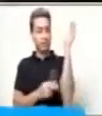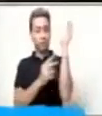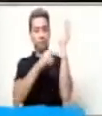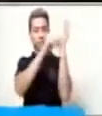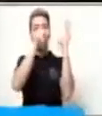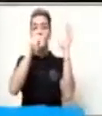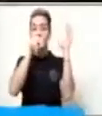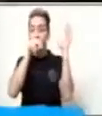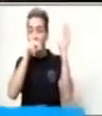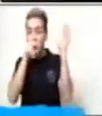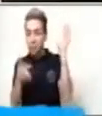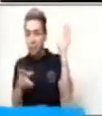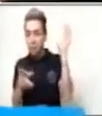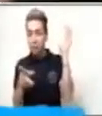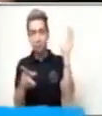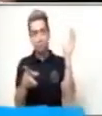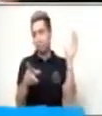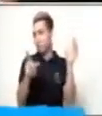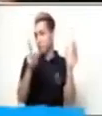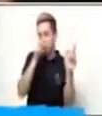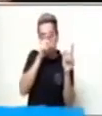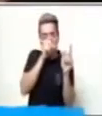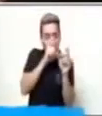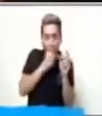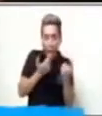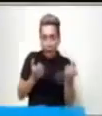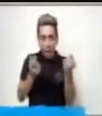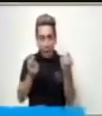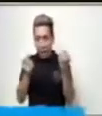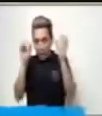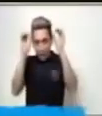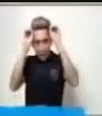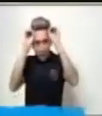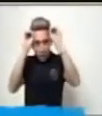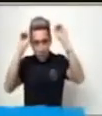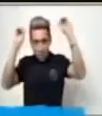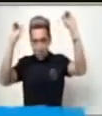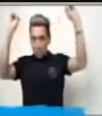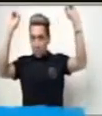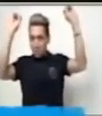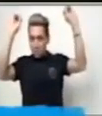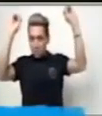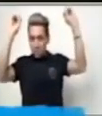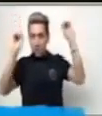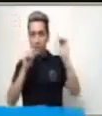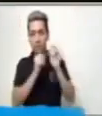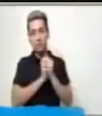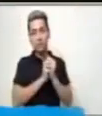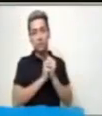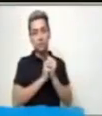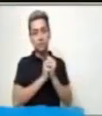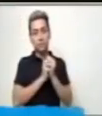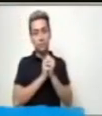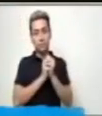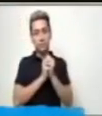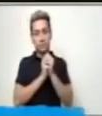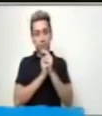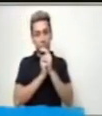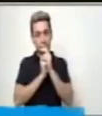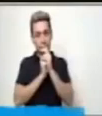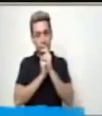En absoluto. Tampoco tiene la característica que necesitamos descubrir. Los cuernos.